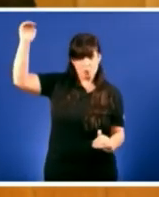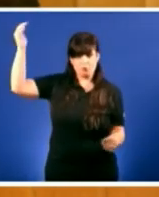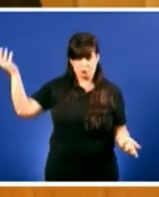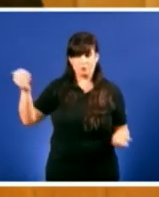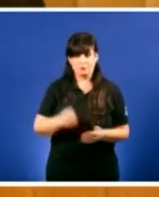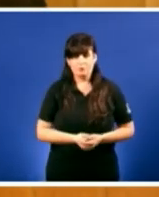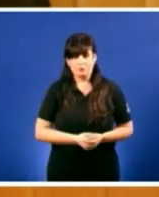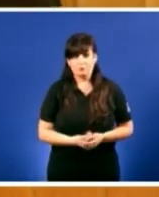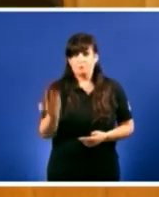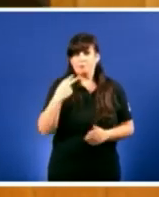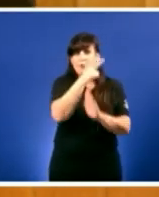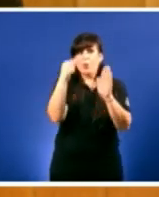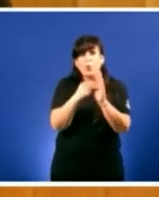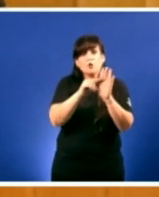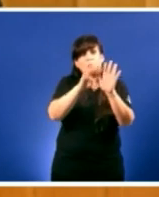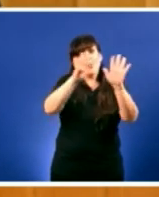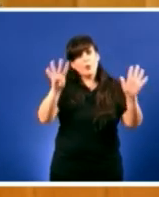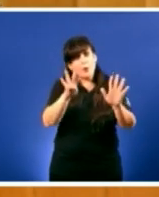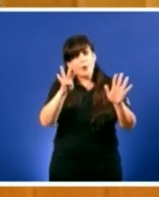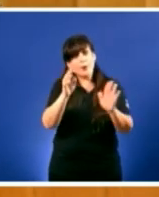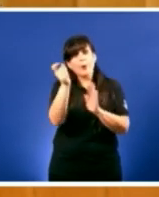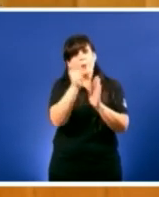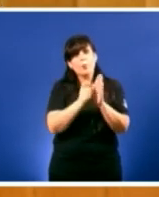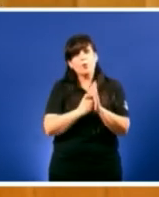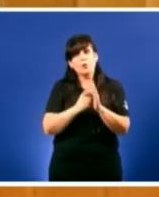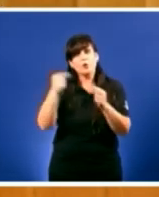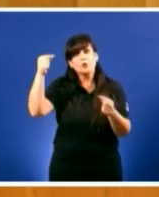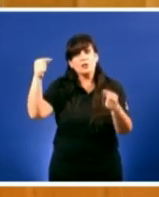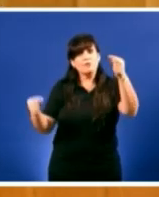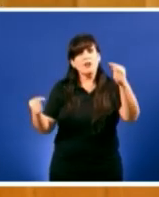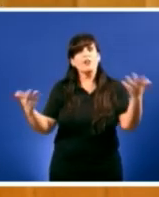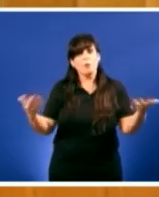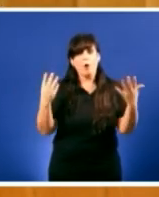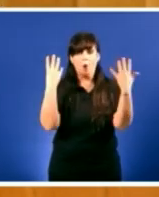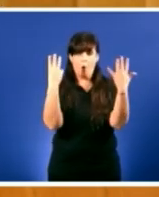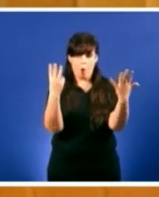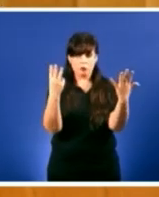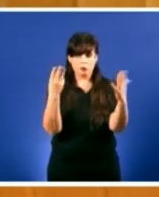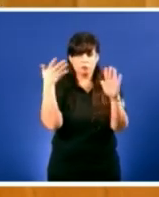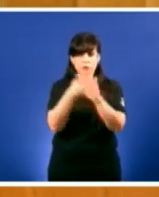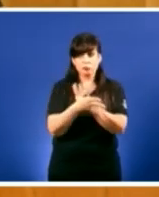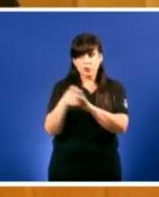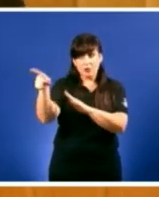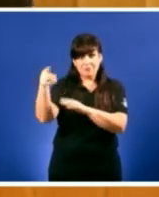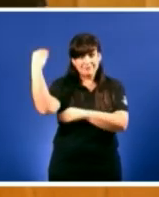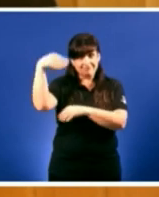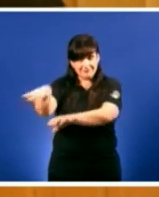diferenza era de 8 puntos é decir como vostedes retrocedimos 10 puntos e 10 anos retornamos